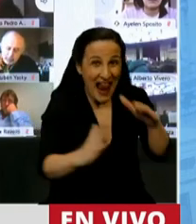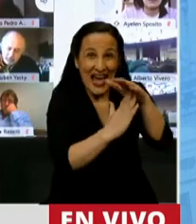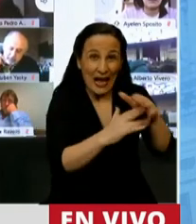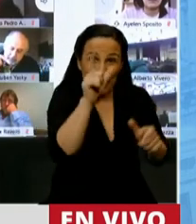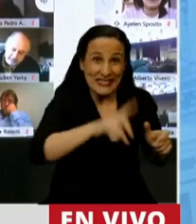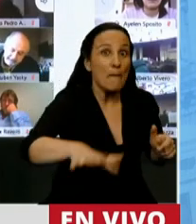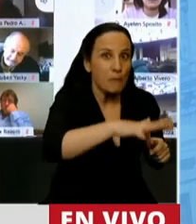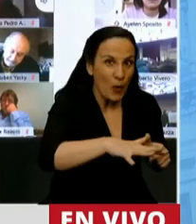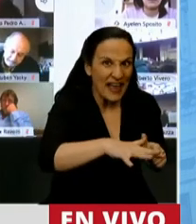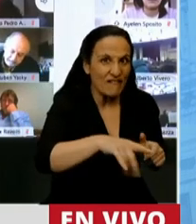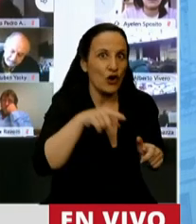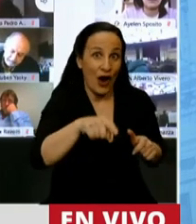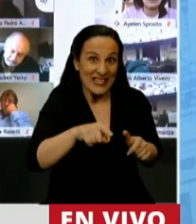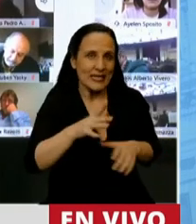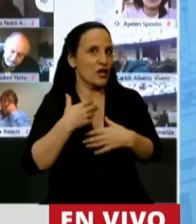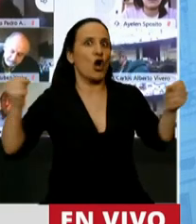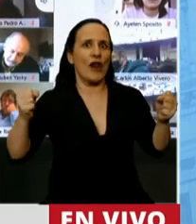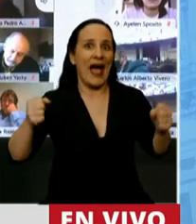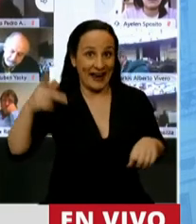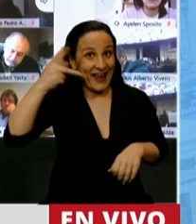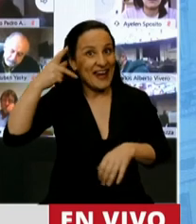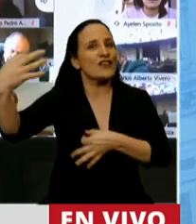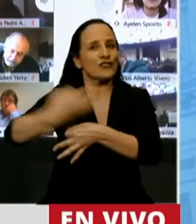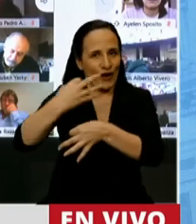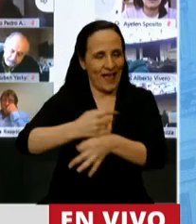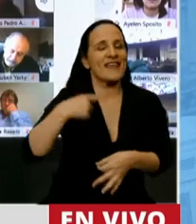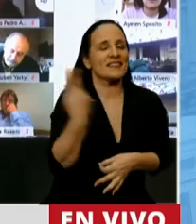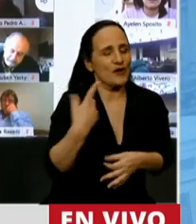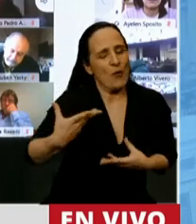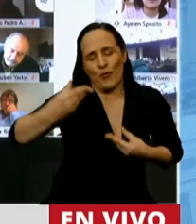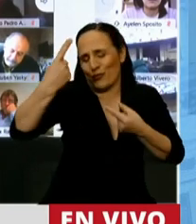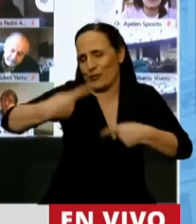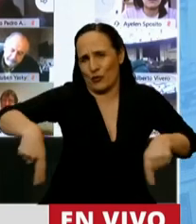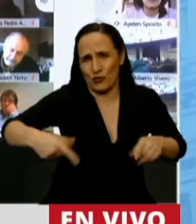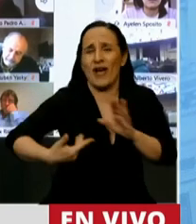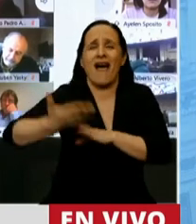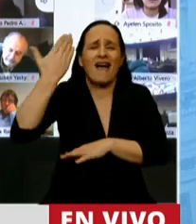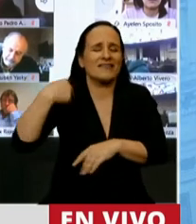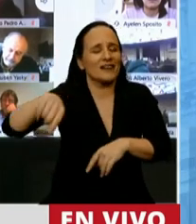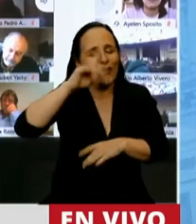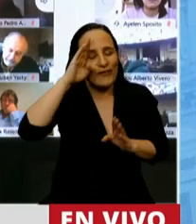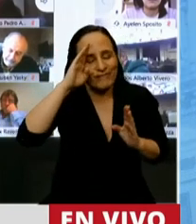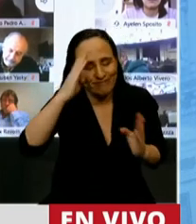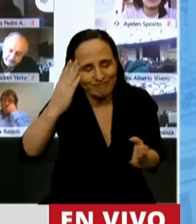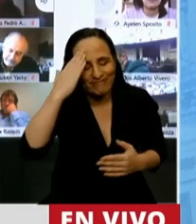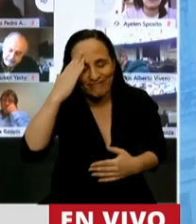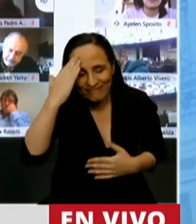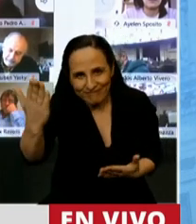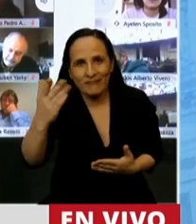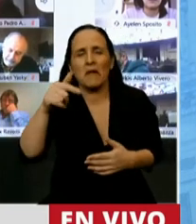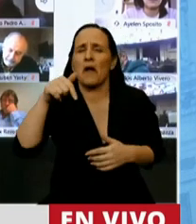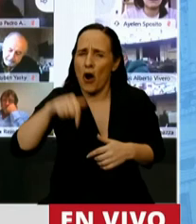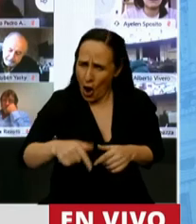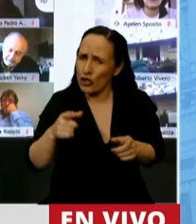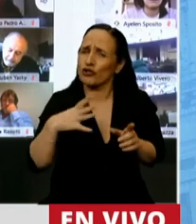enorme dosis de coraje. Néstor Kirchner nos enseñó muchas cosas. Ayer lo recordamos, hoy lo seguimos recordando. Pero